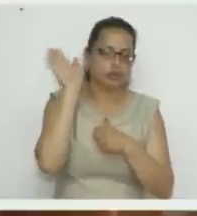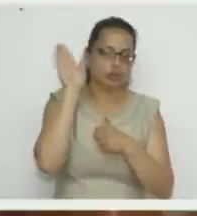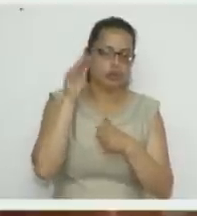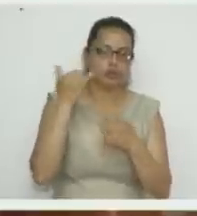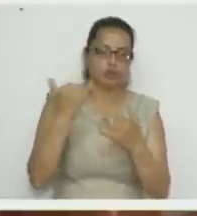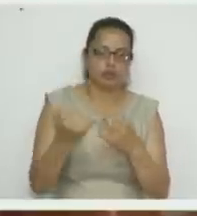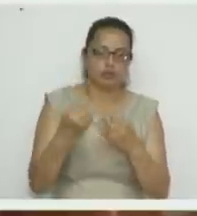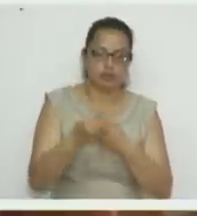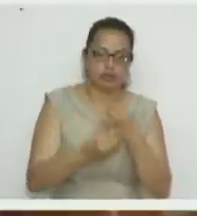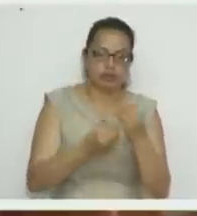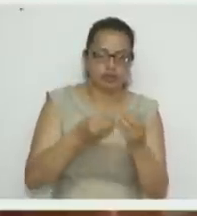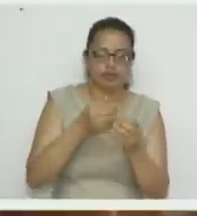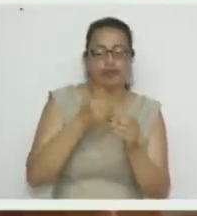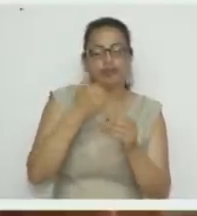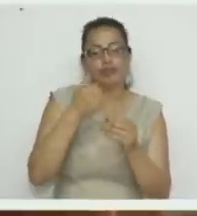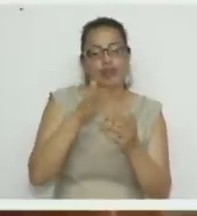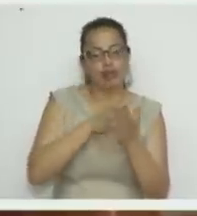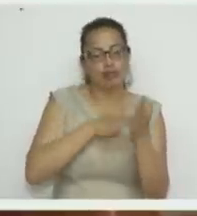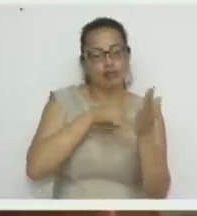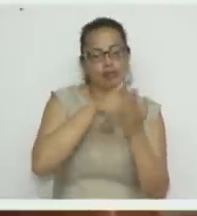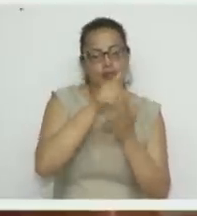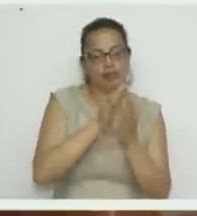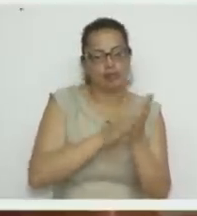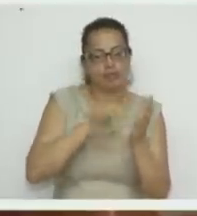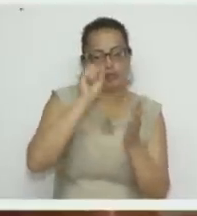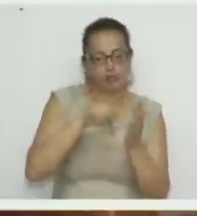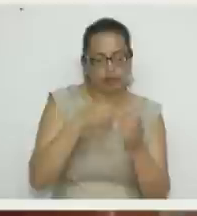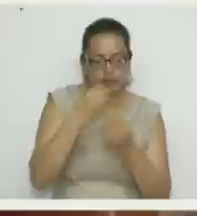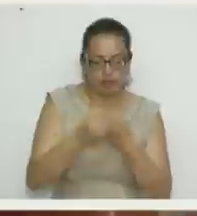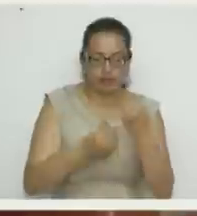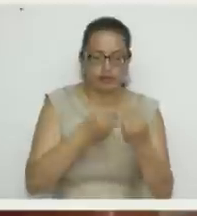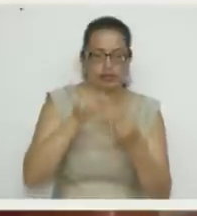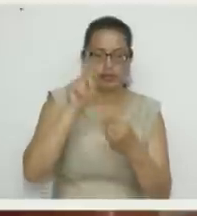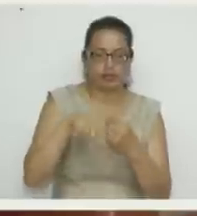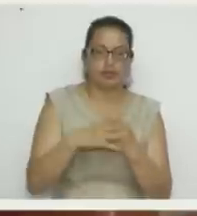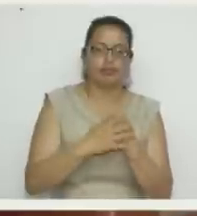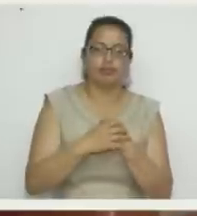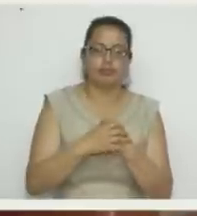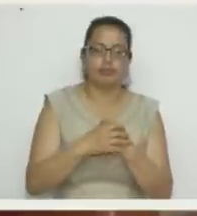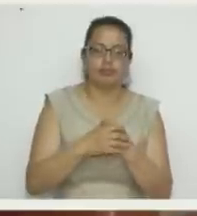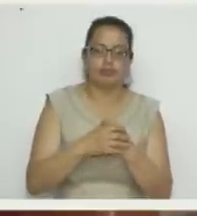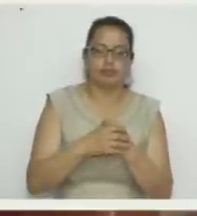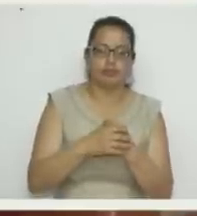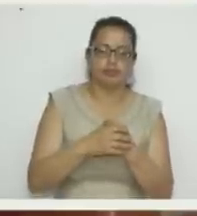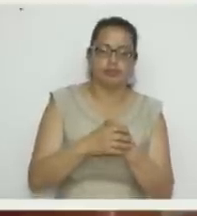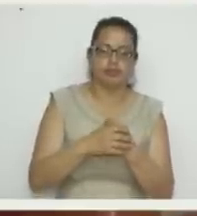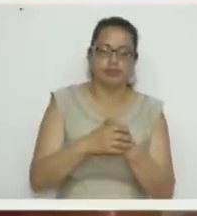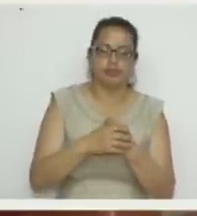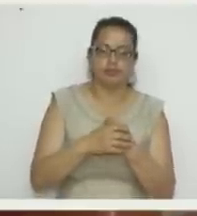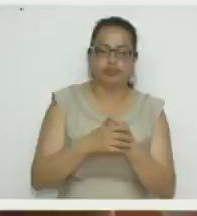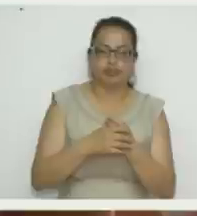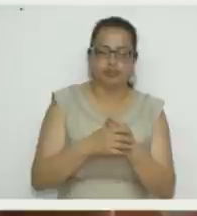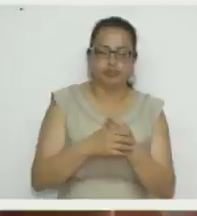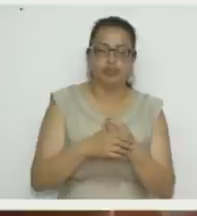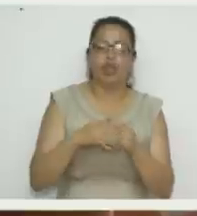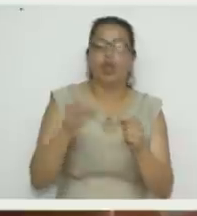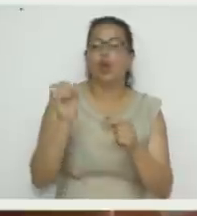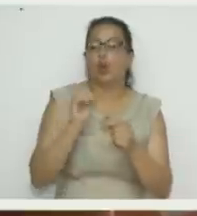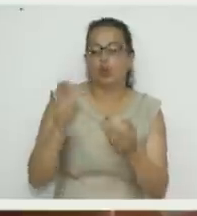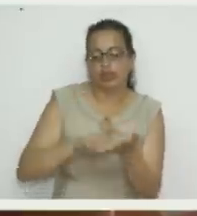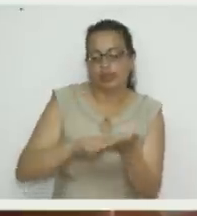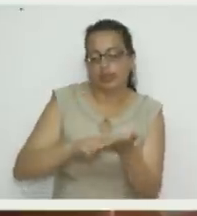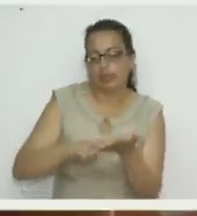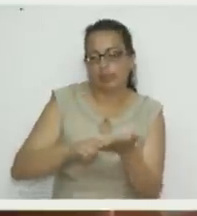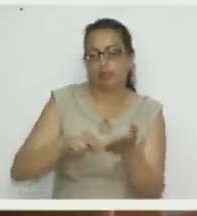angular, para que vean que se puede hacer también con el pincel angular. Con el pincel o con el trapito nos sirve mucho.